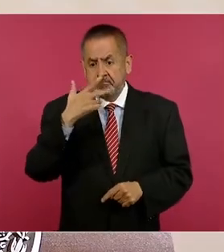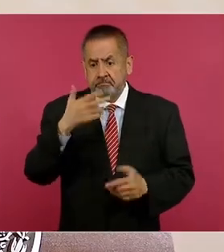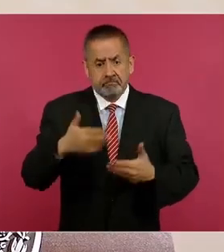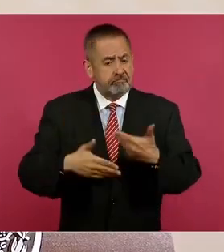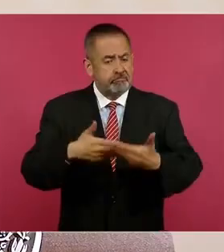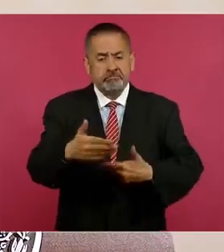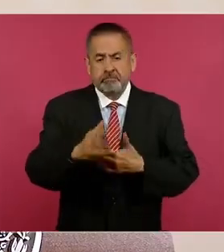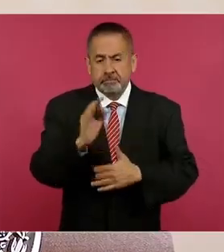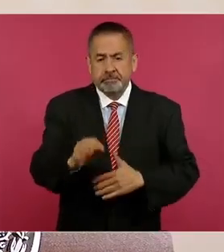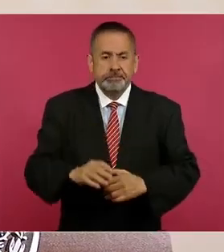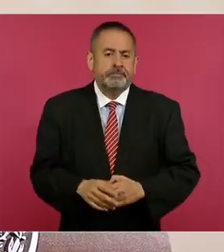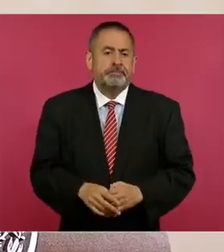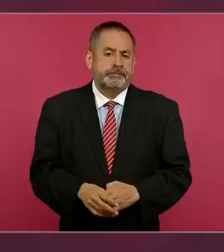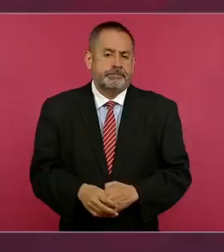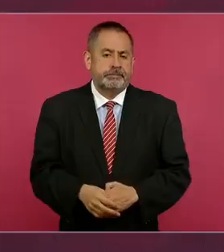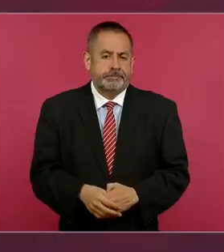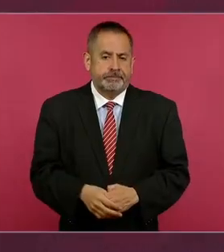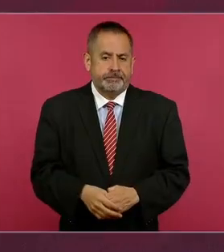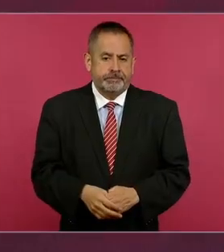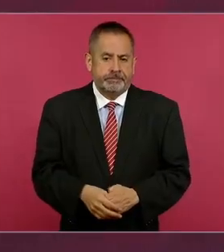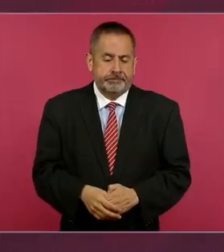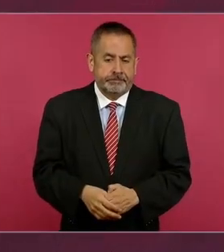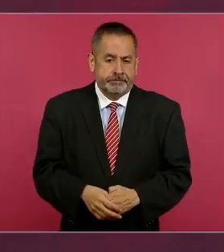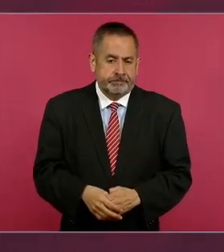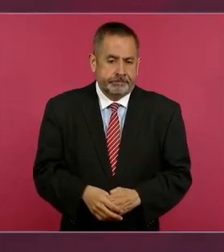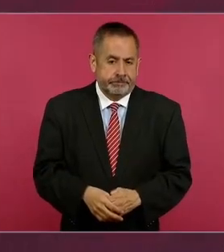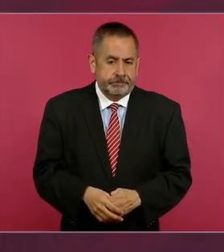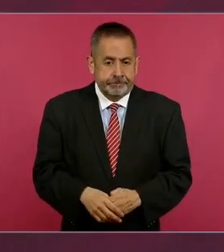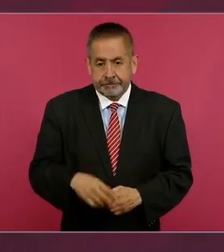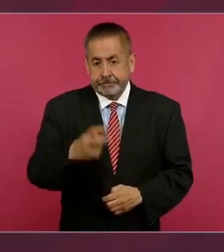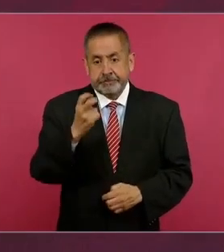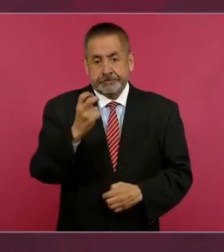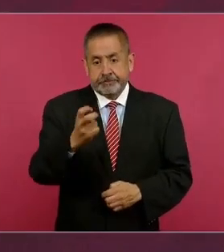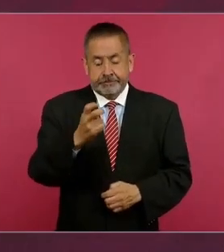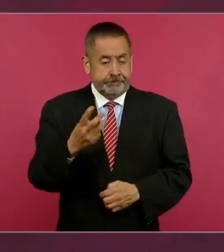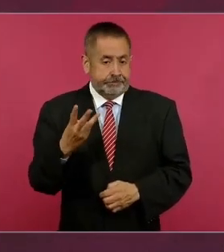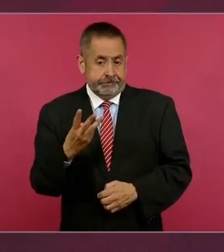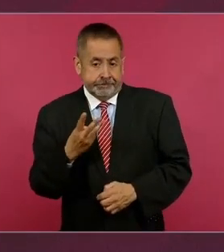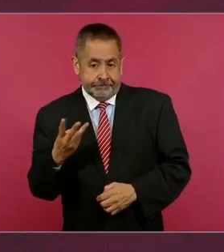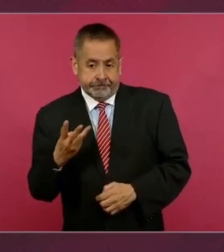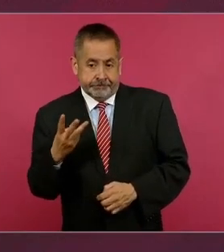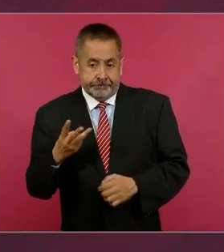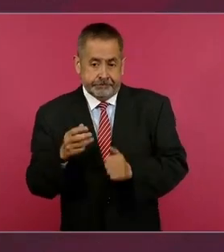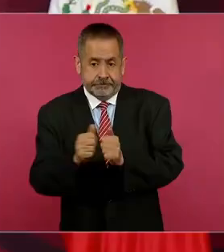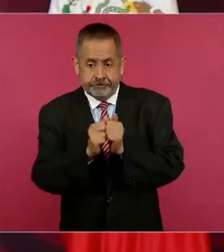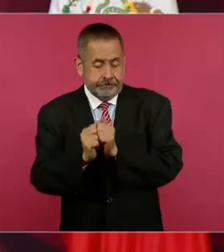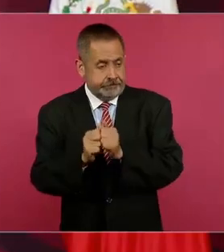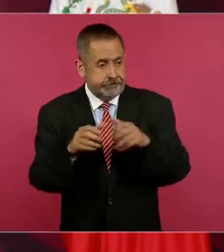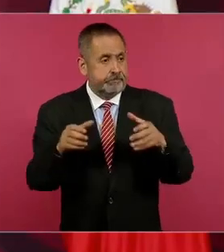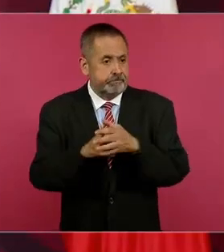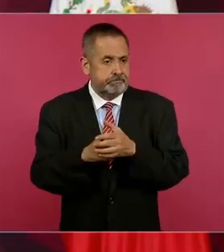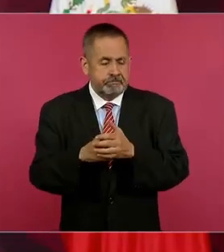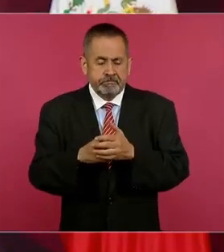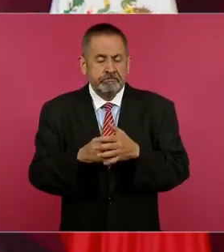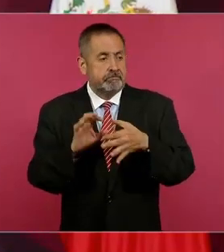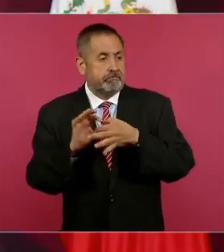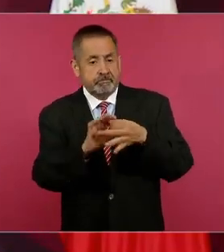Esa relación ahora la hemos fortalecido con el presidente Biden,